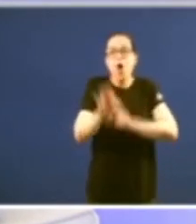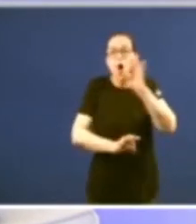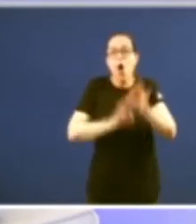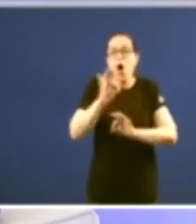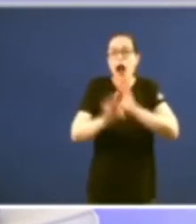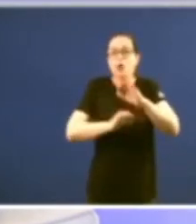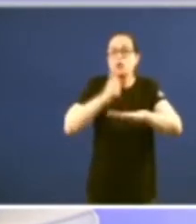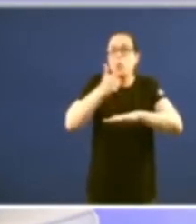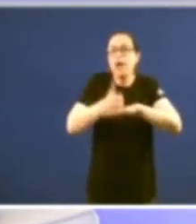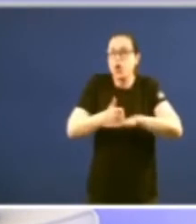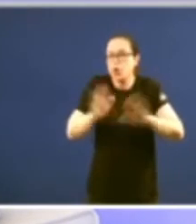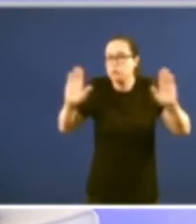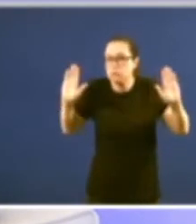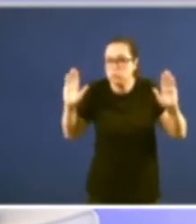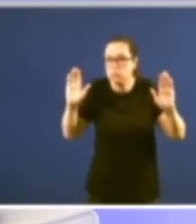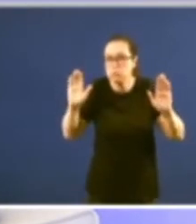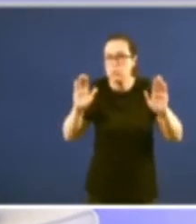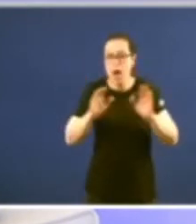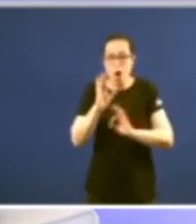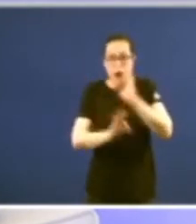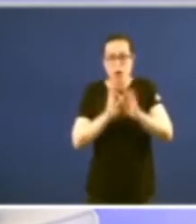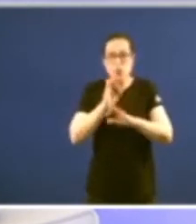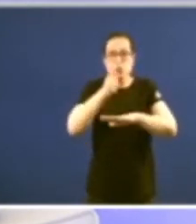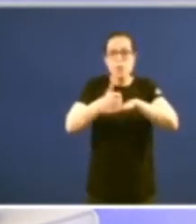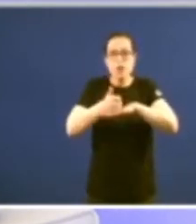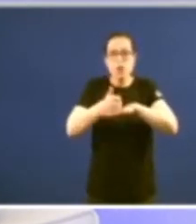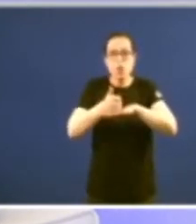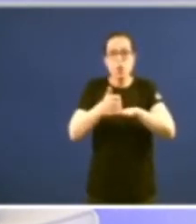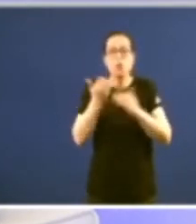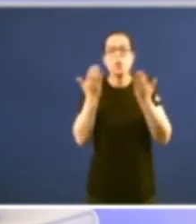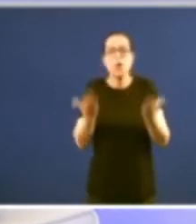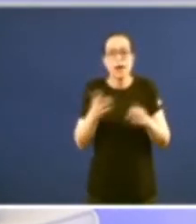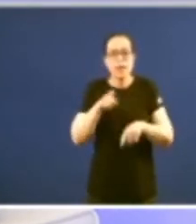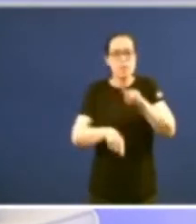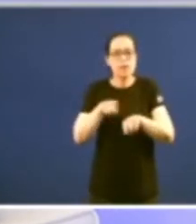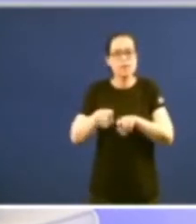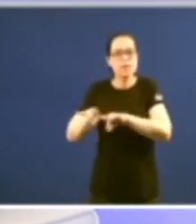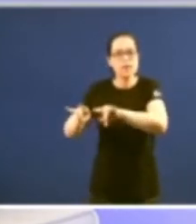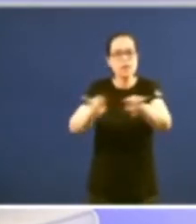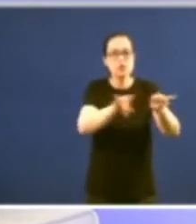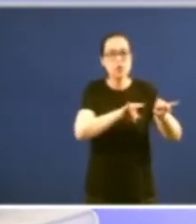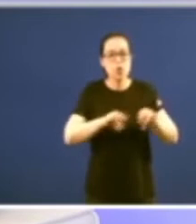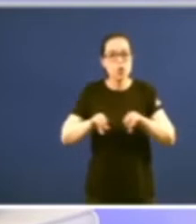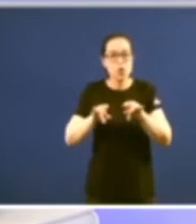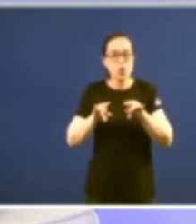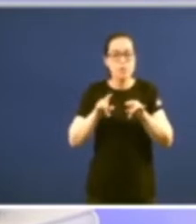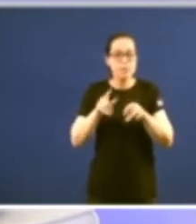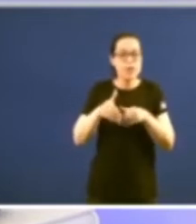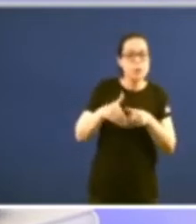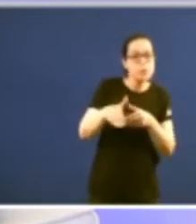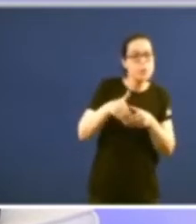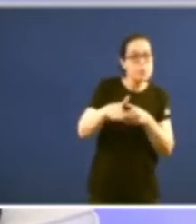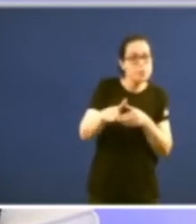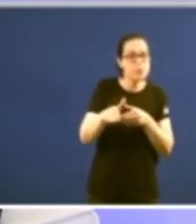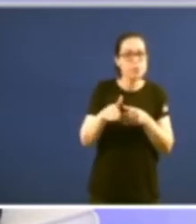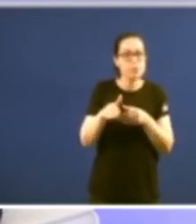correspondente e órgano colexado superior correspondente seria órgano colexado daqueles territorios que non se sabía se iban a ter ou non iban a